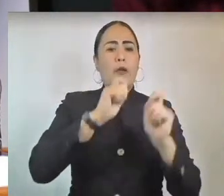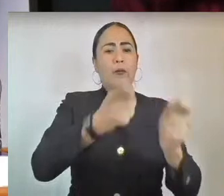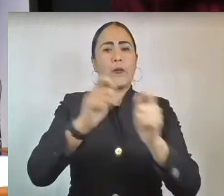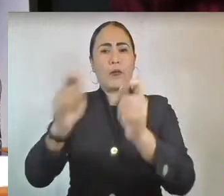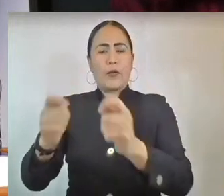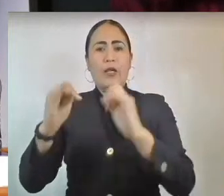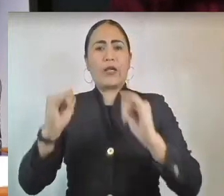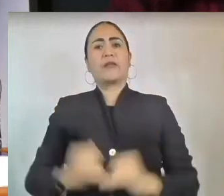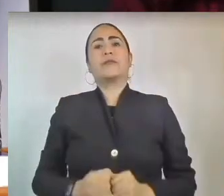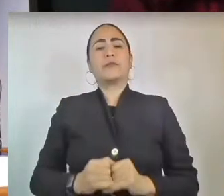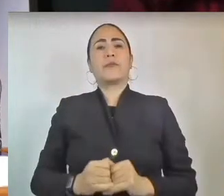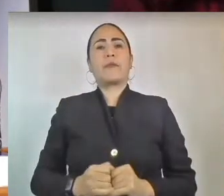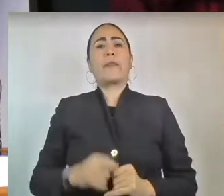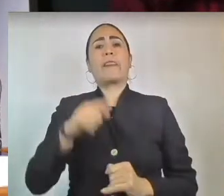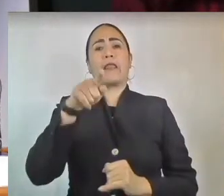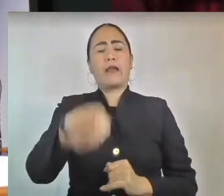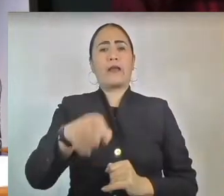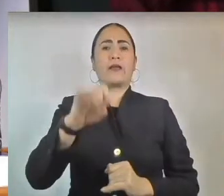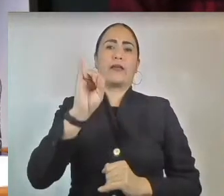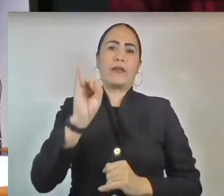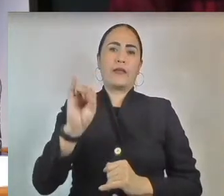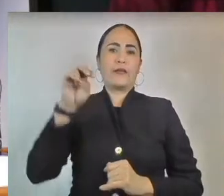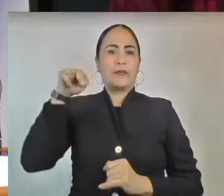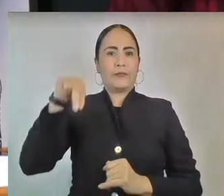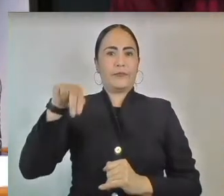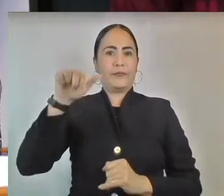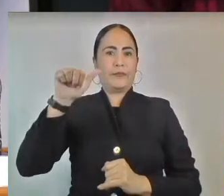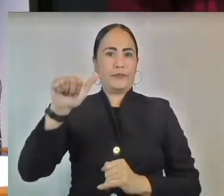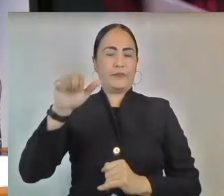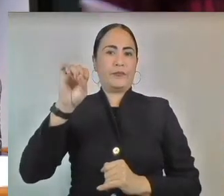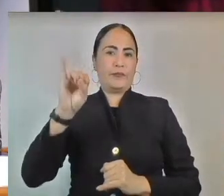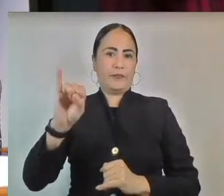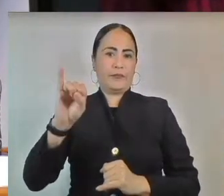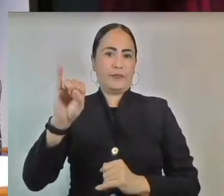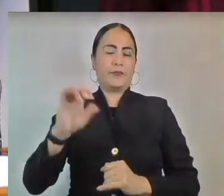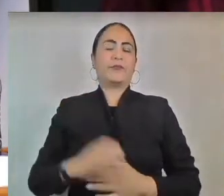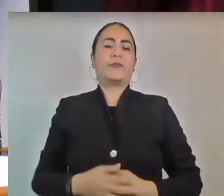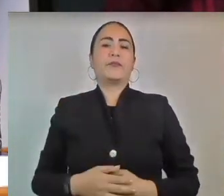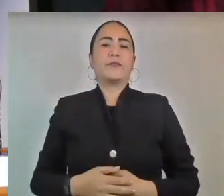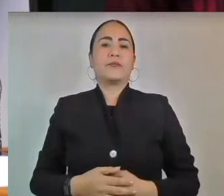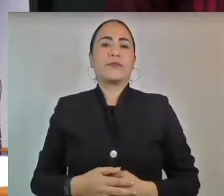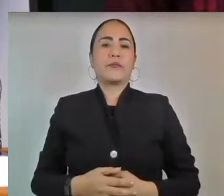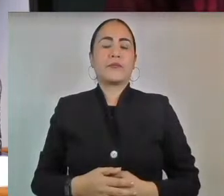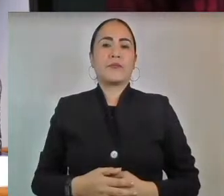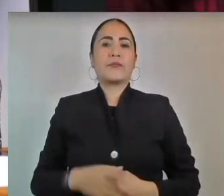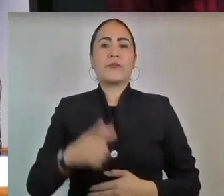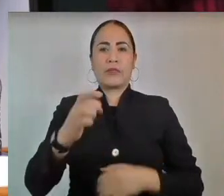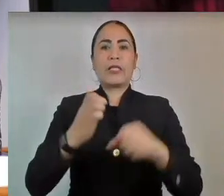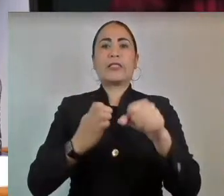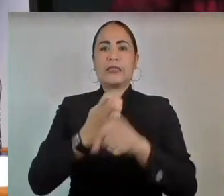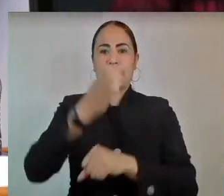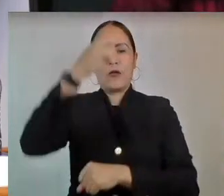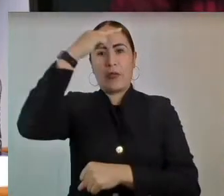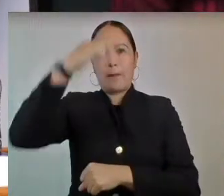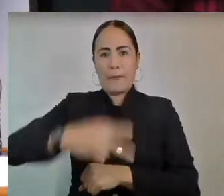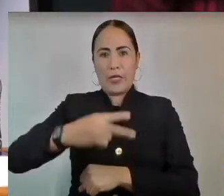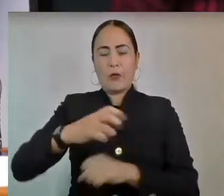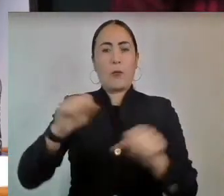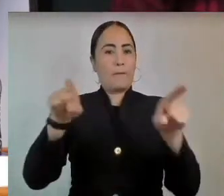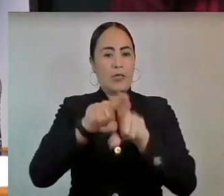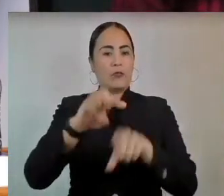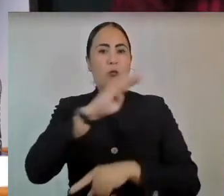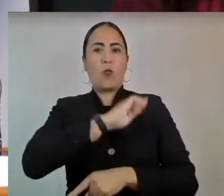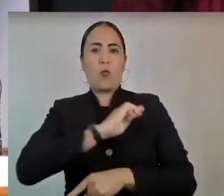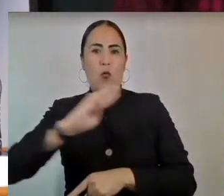Transparencia, Acceso a la Información Pública y Protección de Datos Personales del Estado de México y Municipios.